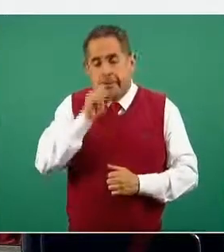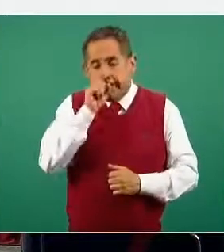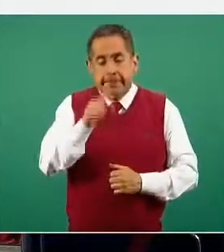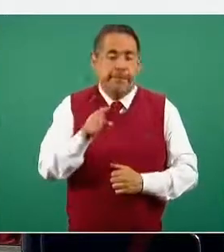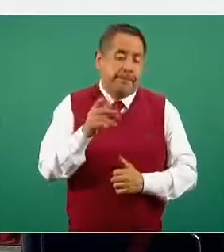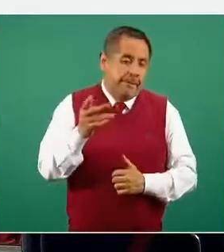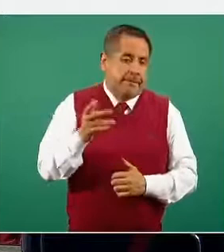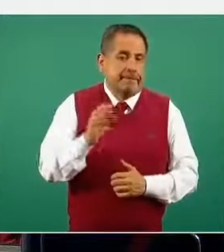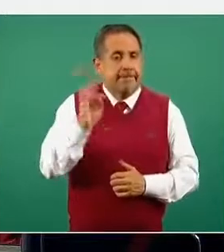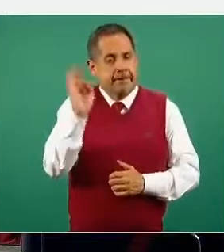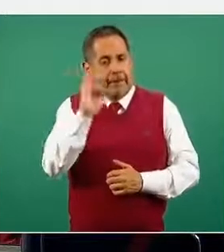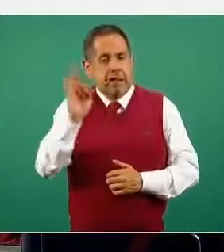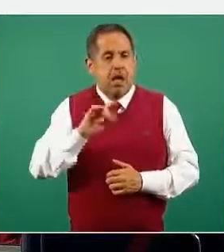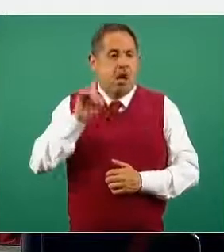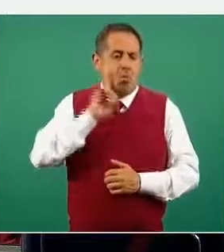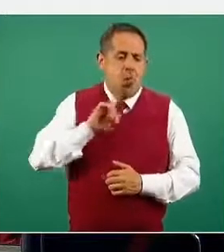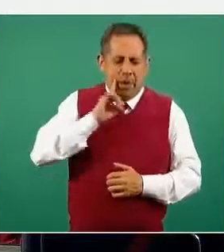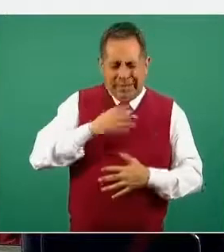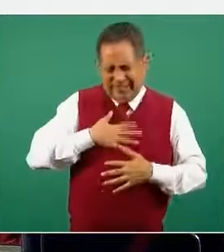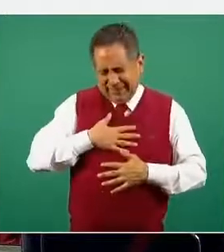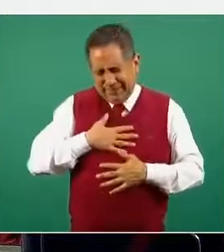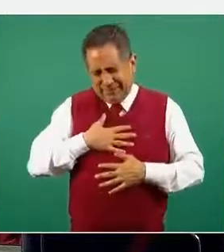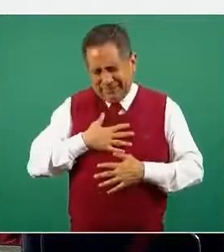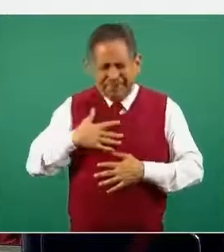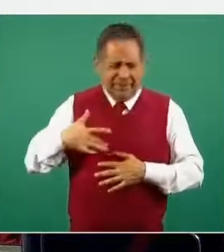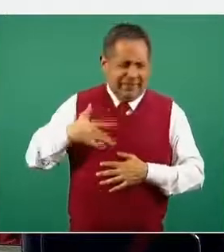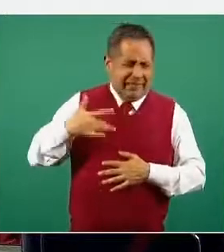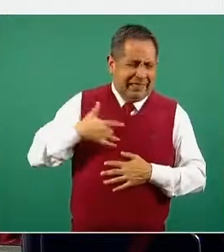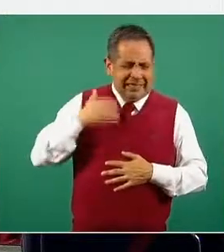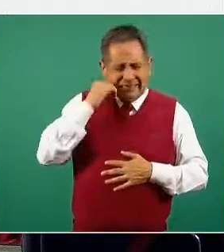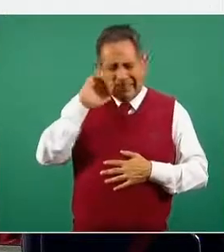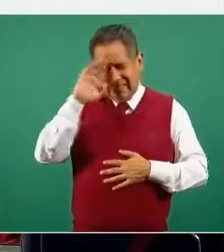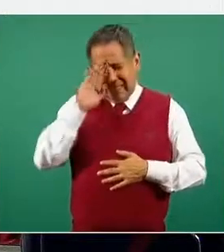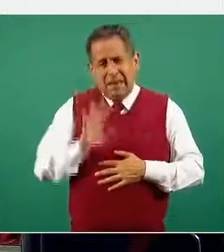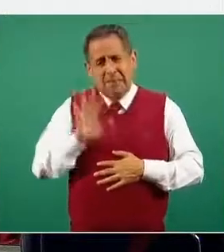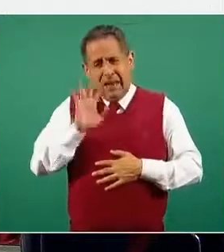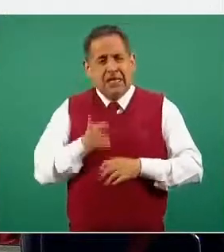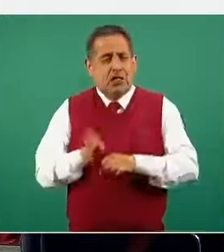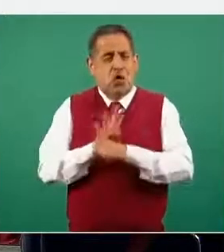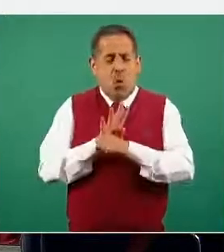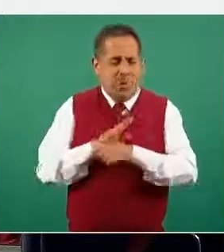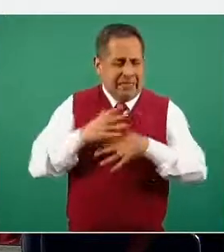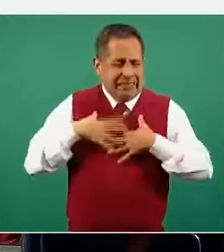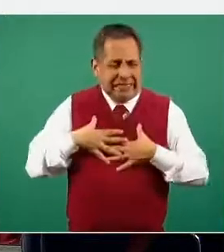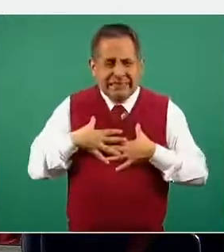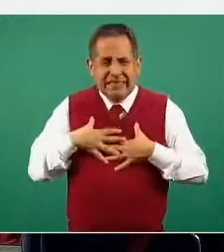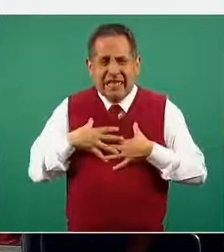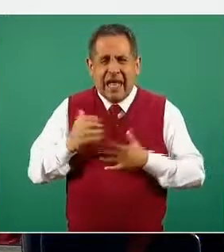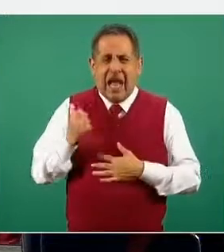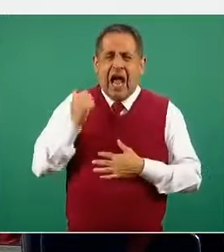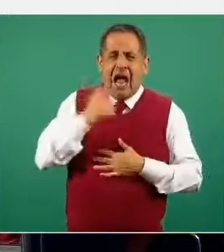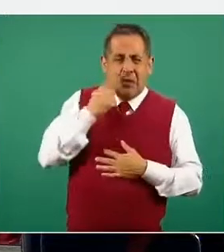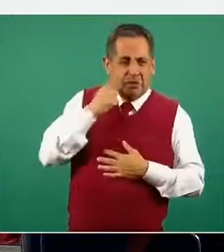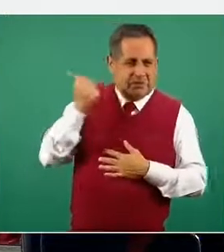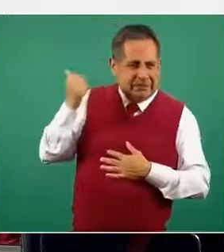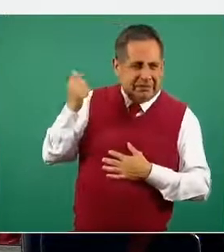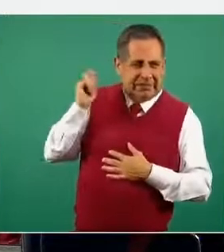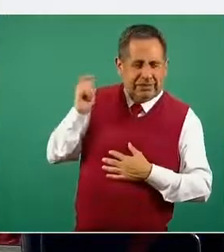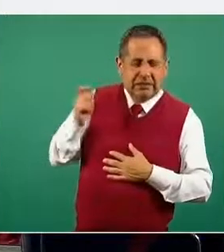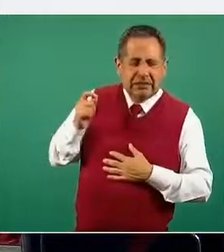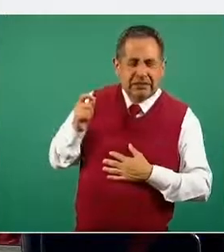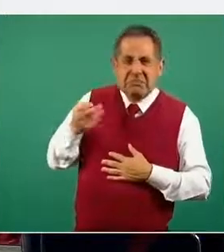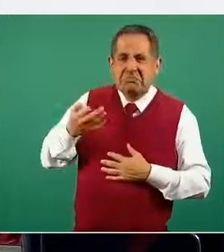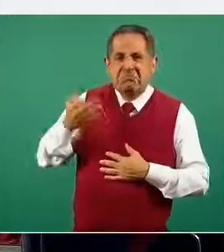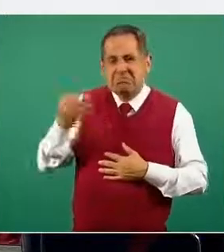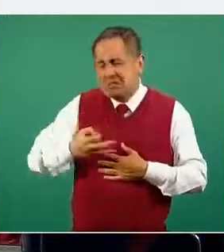siendo una mujer que tiene síntomas compatibles con COVID presenta alguna de estos que pueden indicar